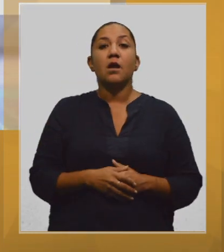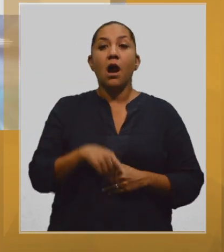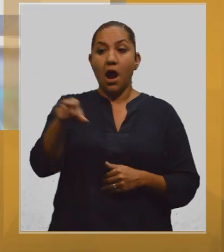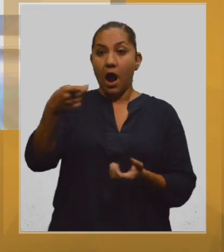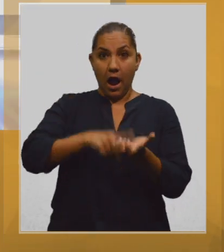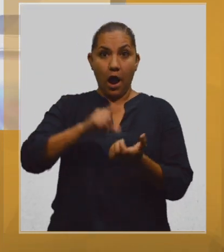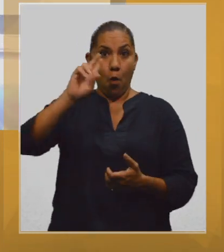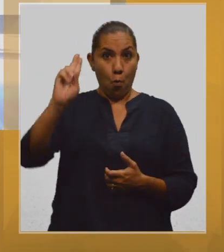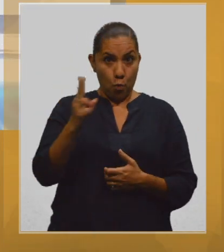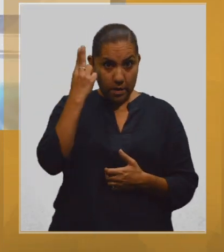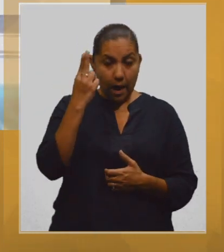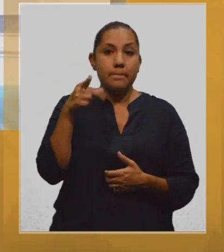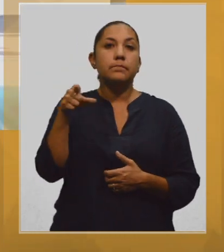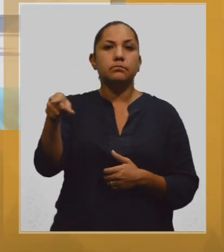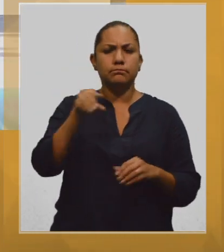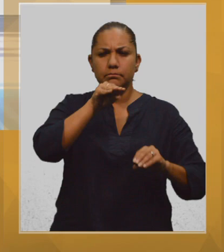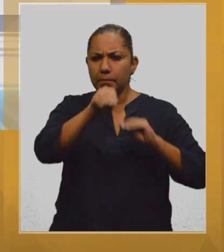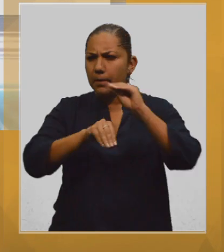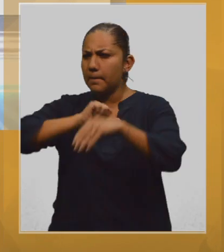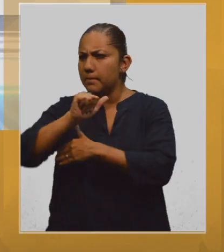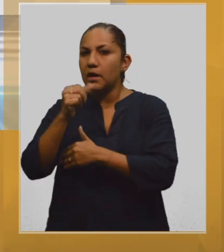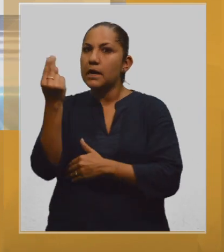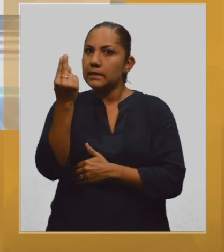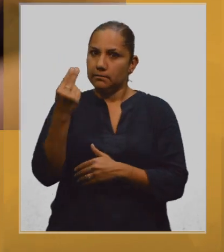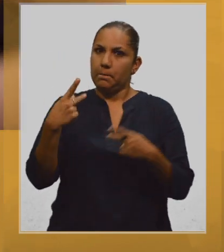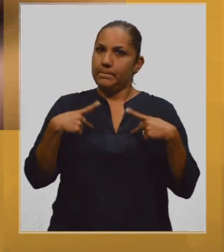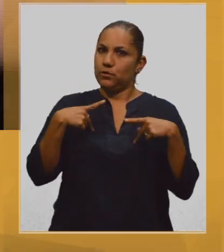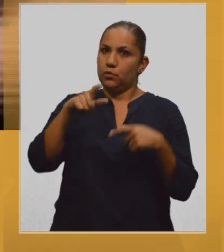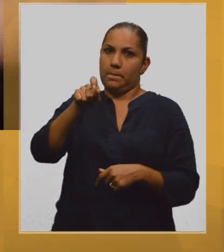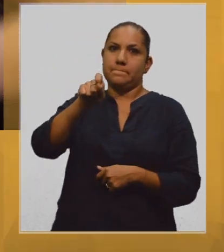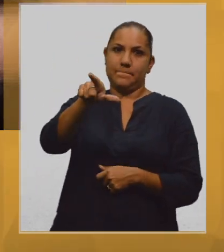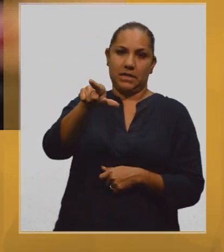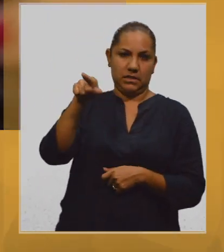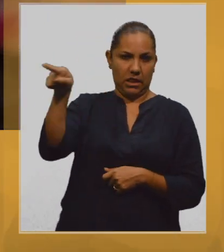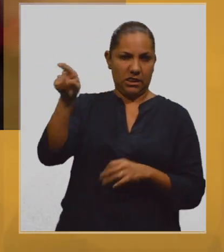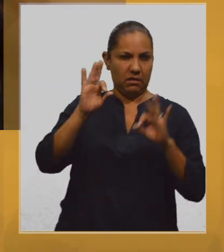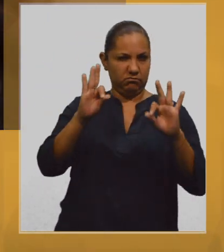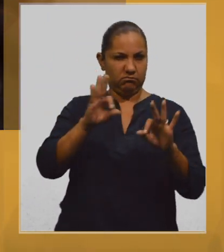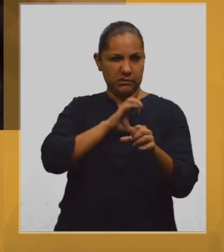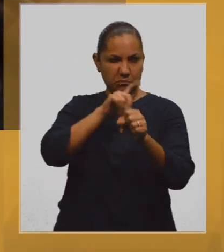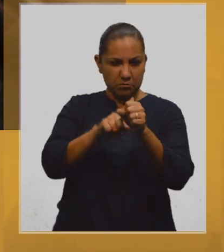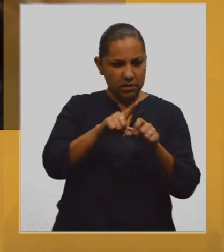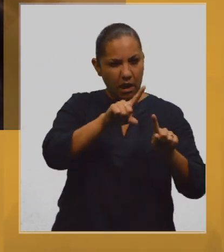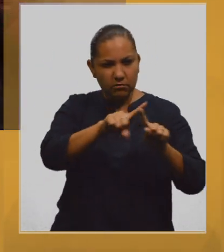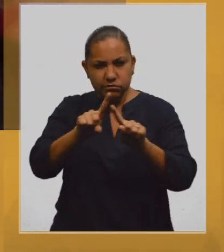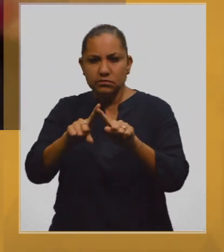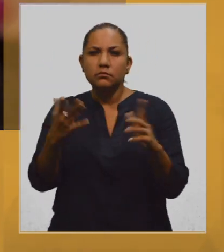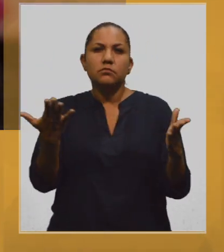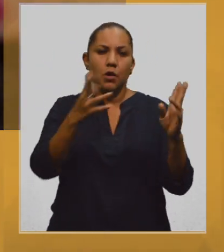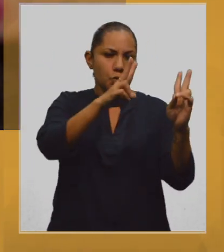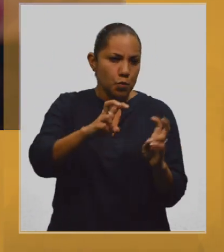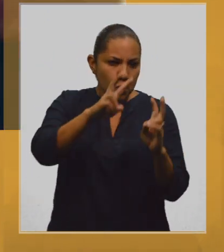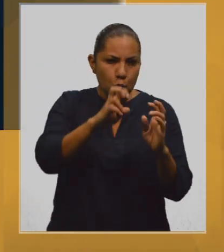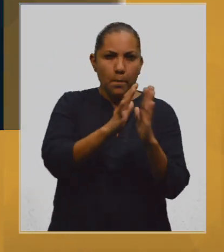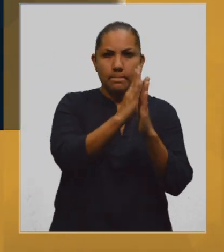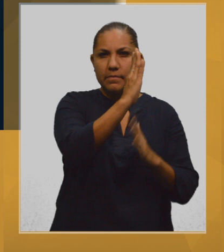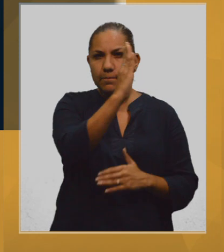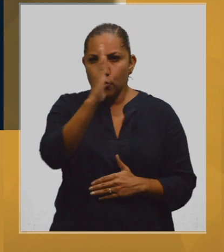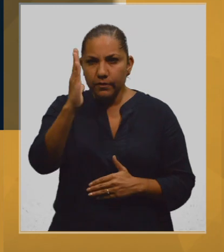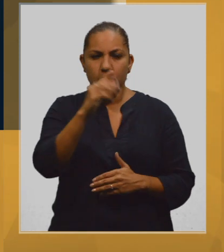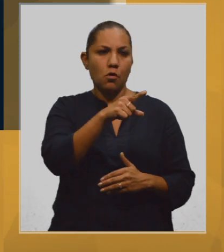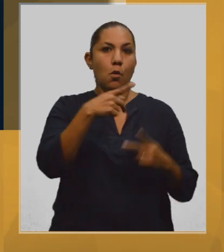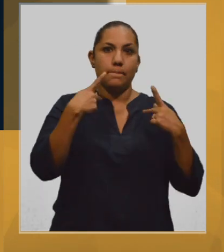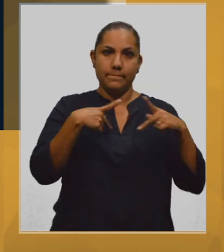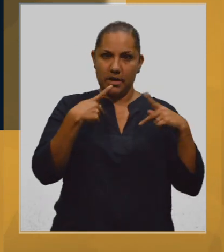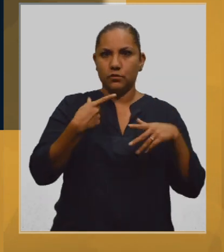la UNAM requiere de la colaboración de 27 especialistas, entre bibliotecólogos, programadores, diseñadores